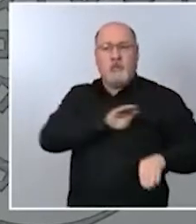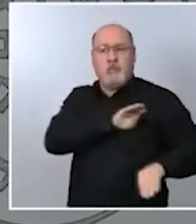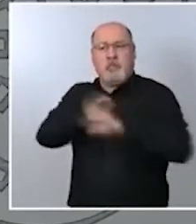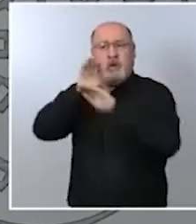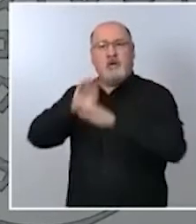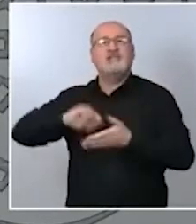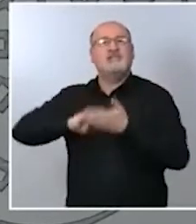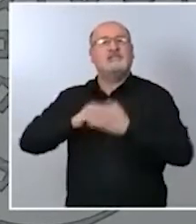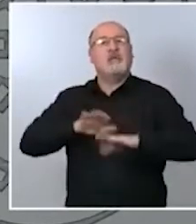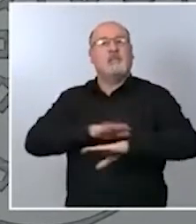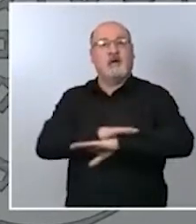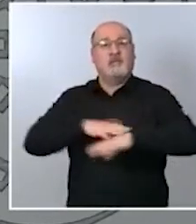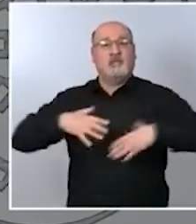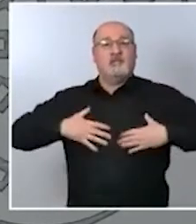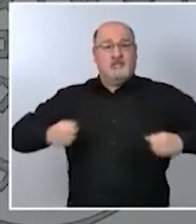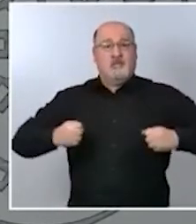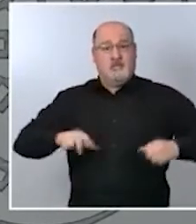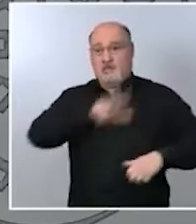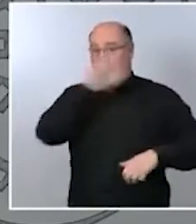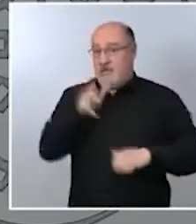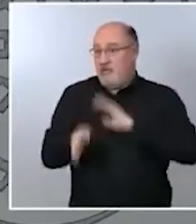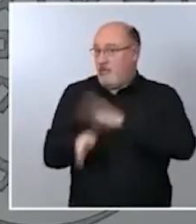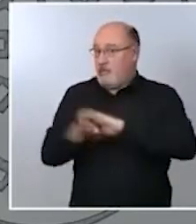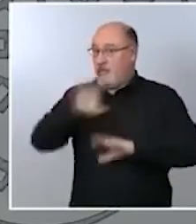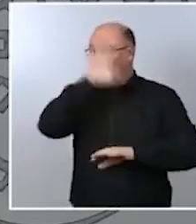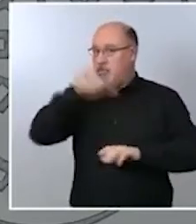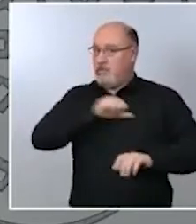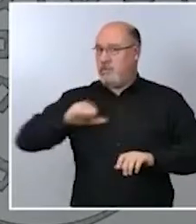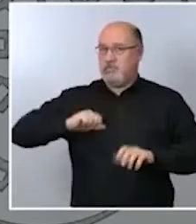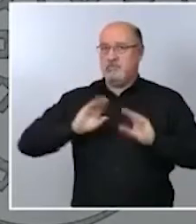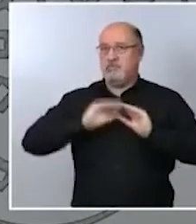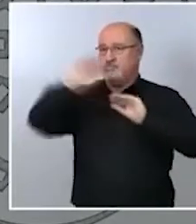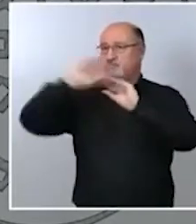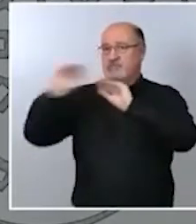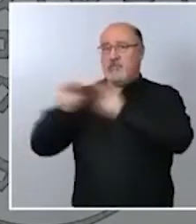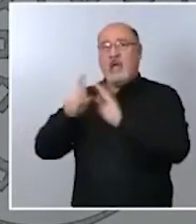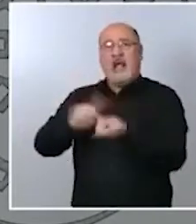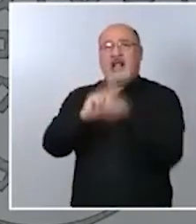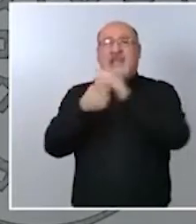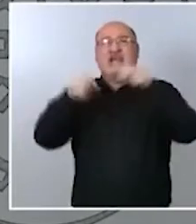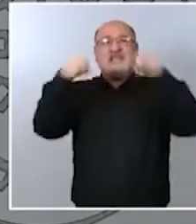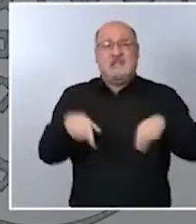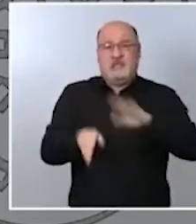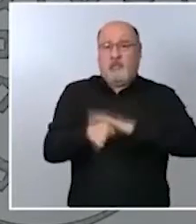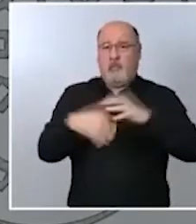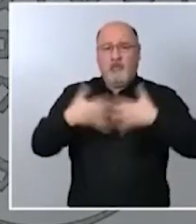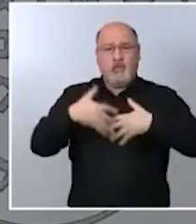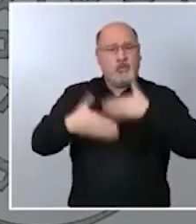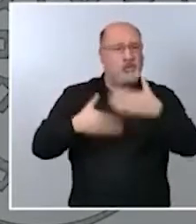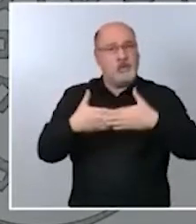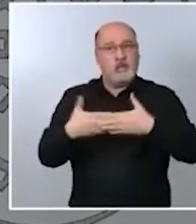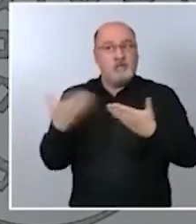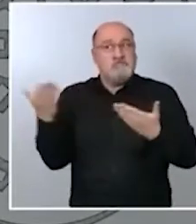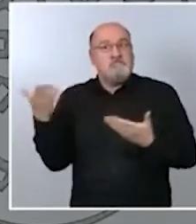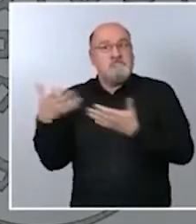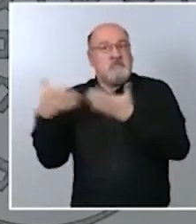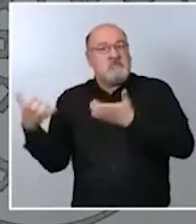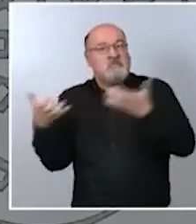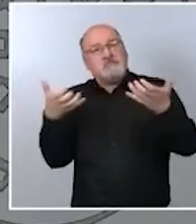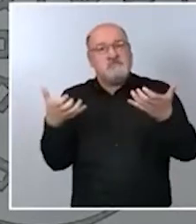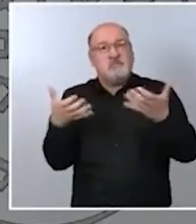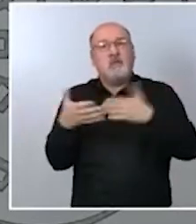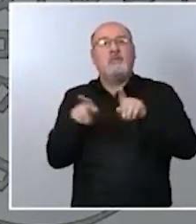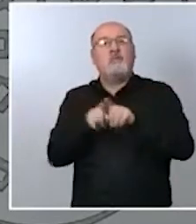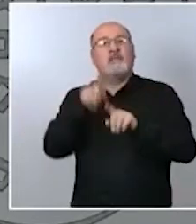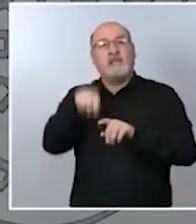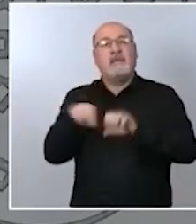con su tarea sin que tenga ningún tipo de alteración me refiero que no se refiere a la protección de las personas